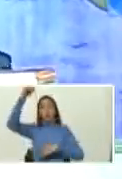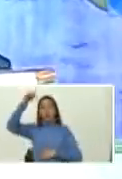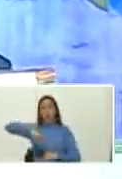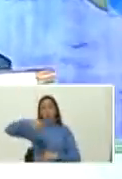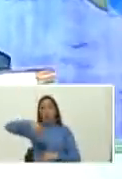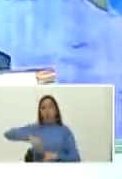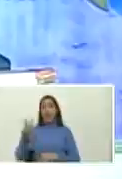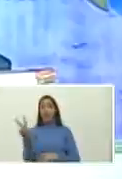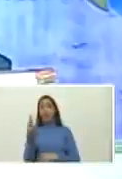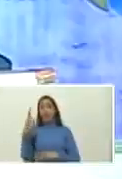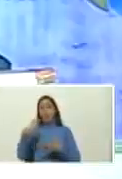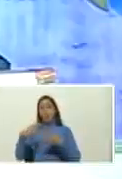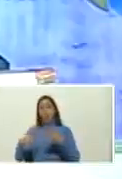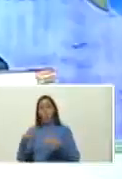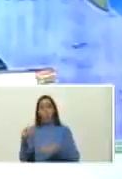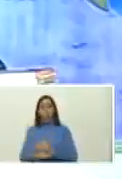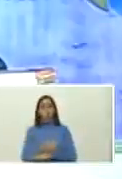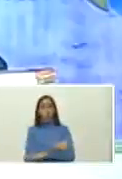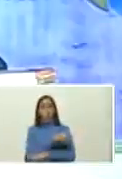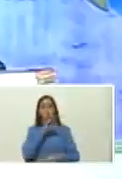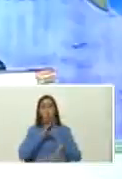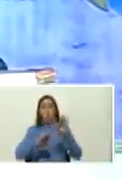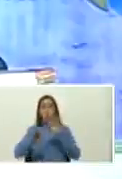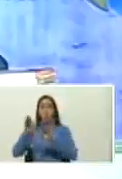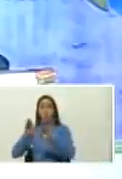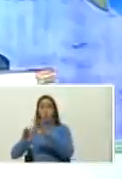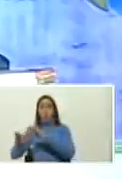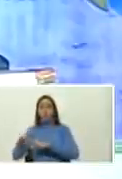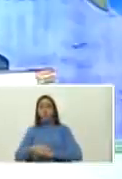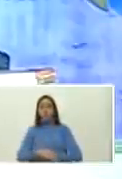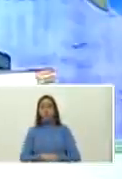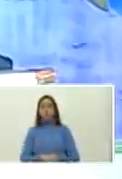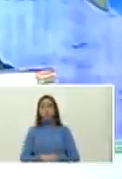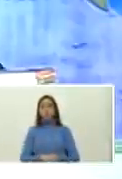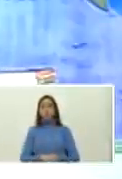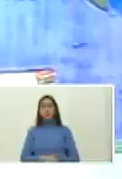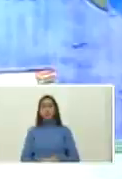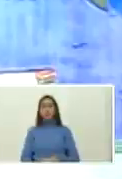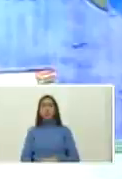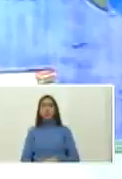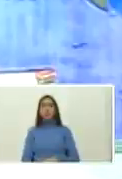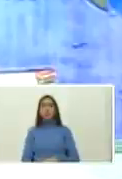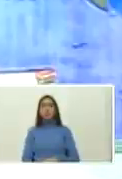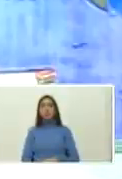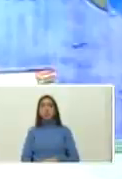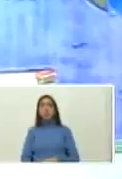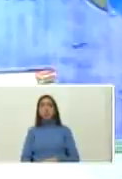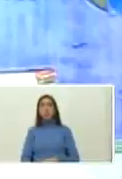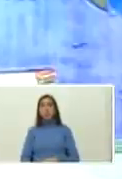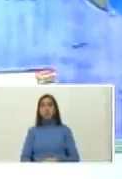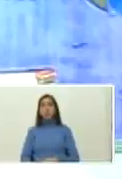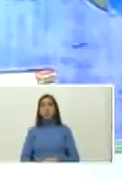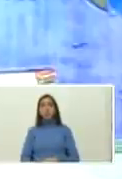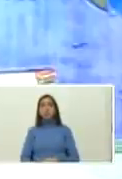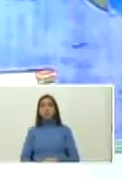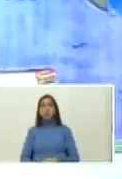regionales y municipales en la República Bolivariana de Venezuela ¿qué tal?